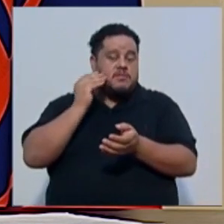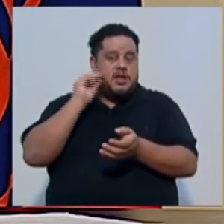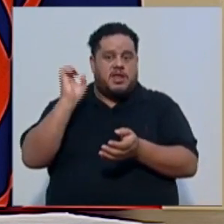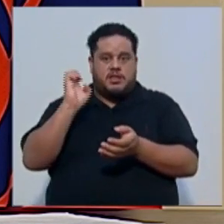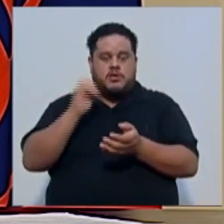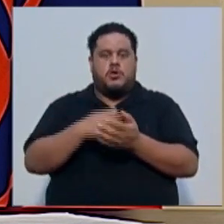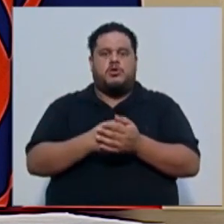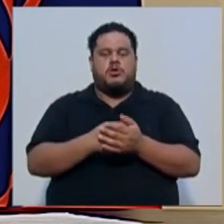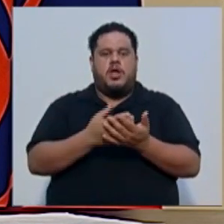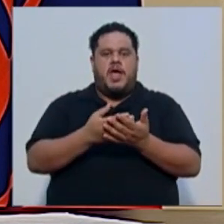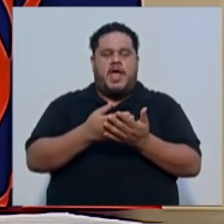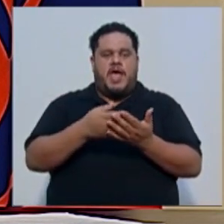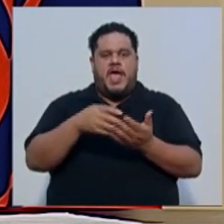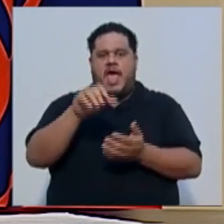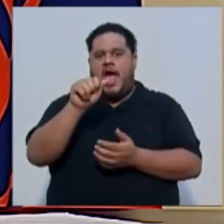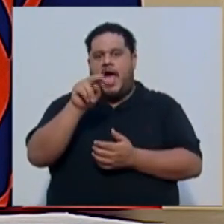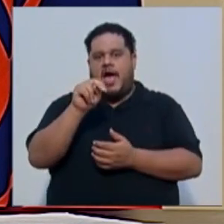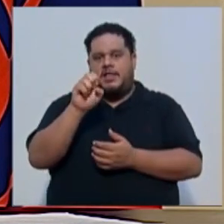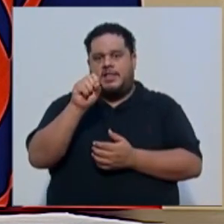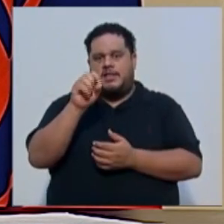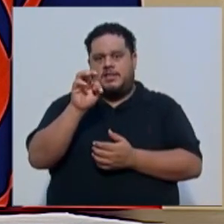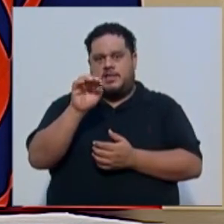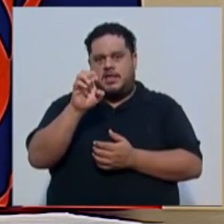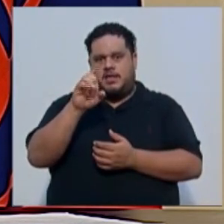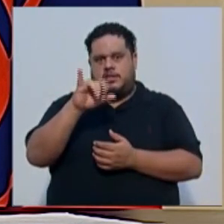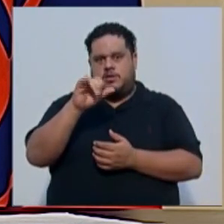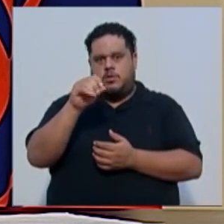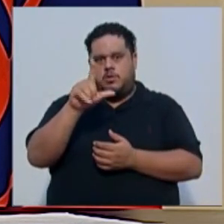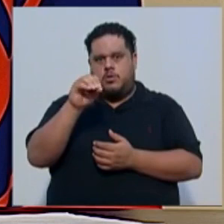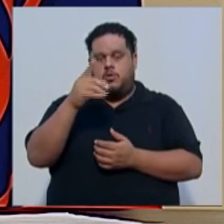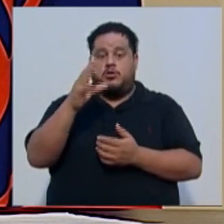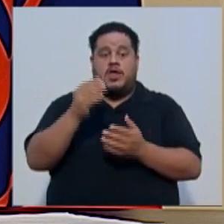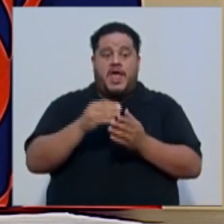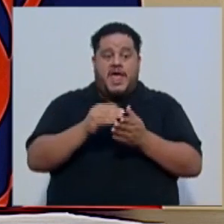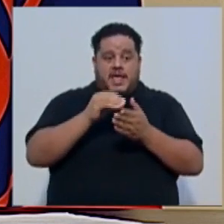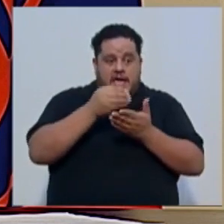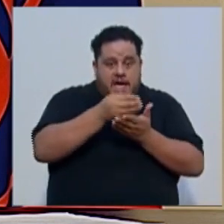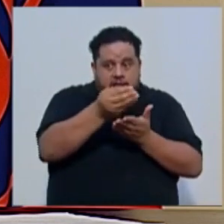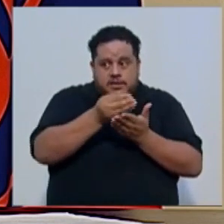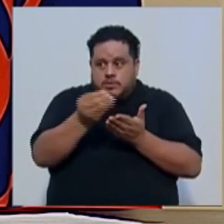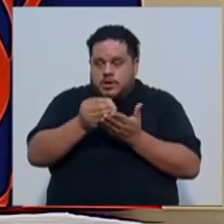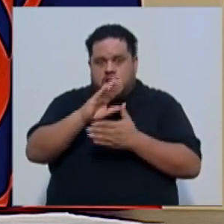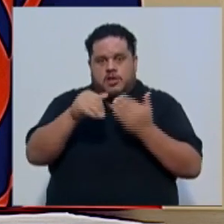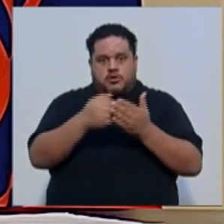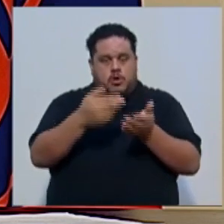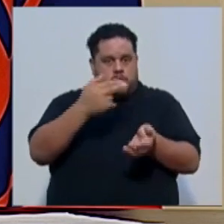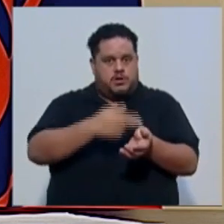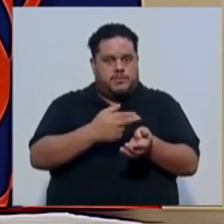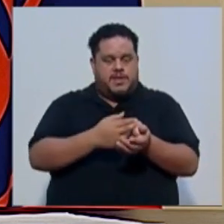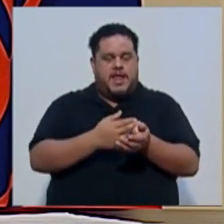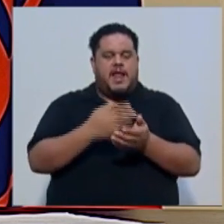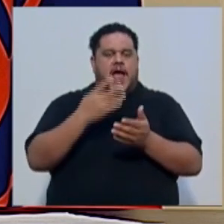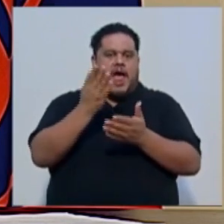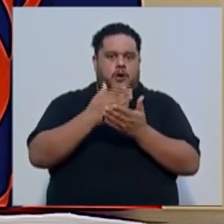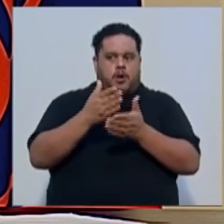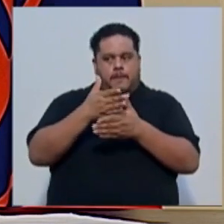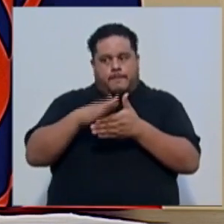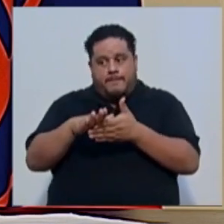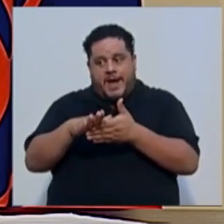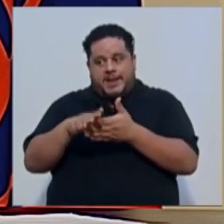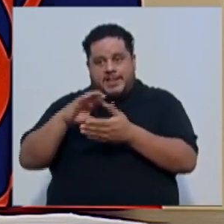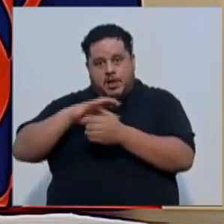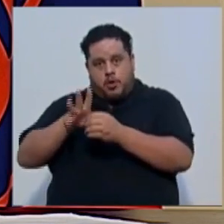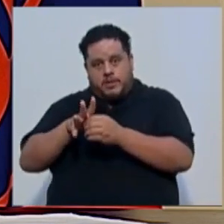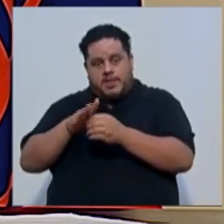anestesiólogos, que han logrado distribuir todo el hospital de una manera que veamos parte COVID y parte no